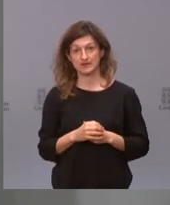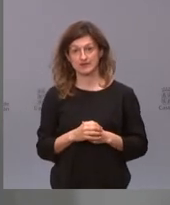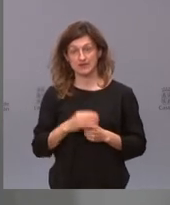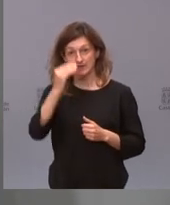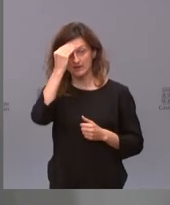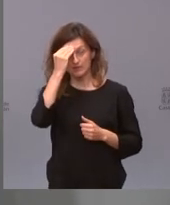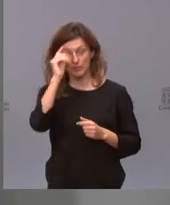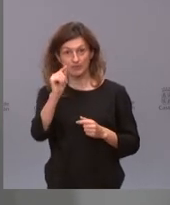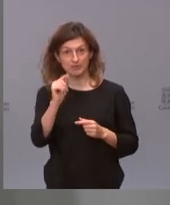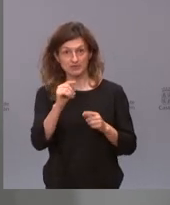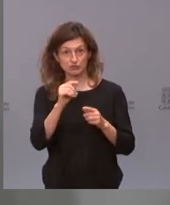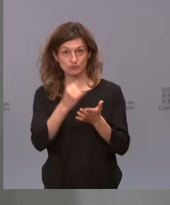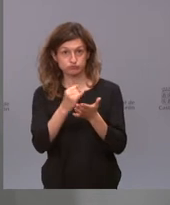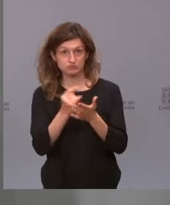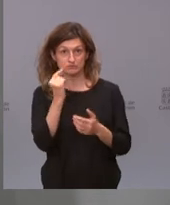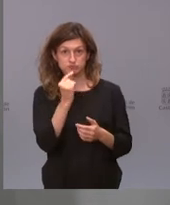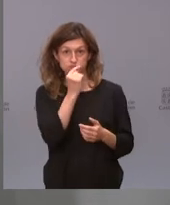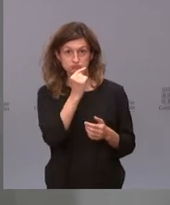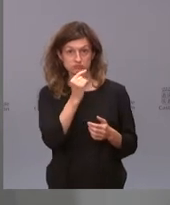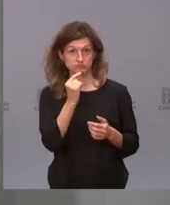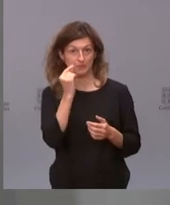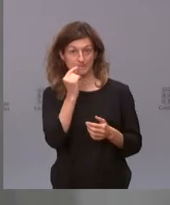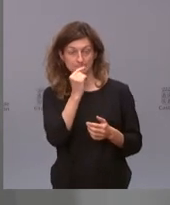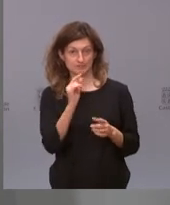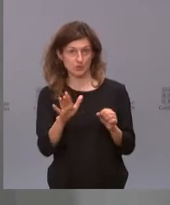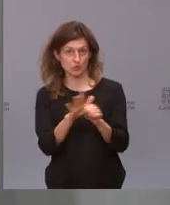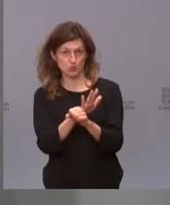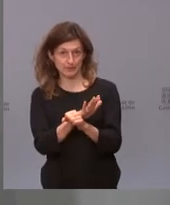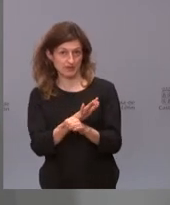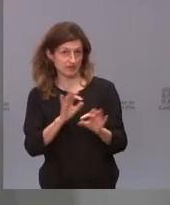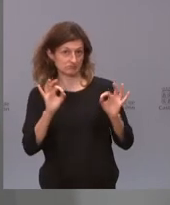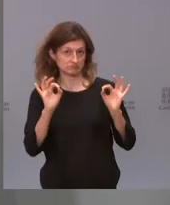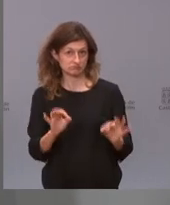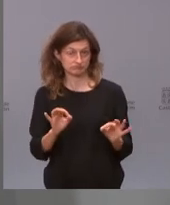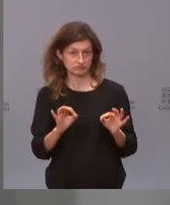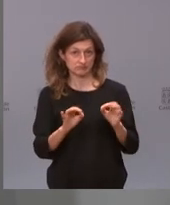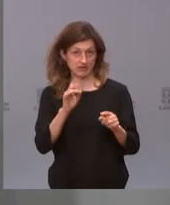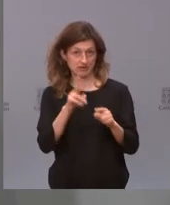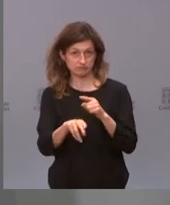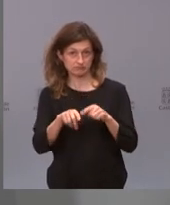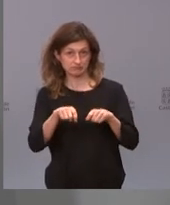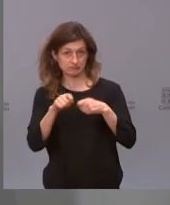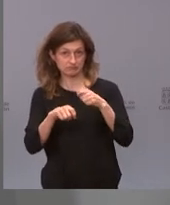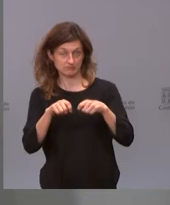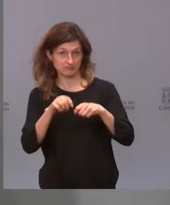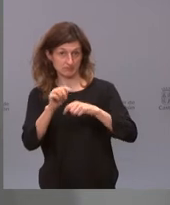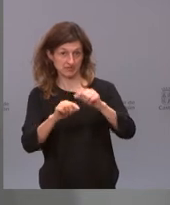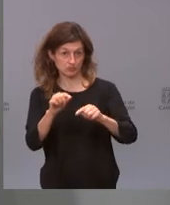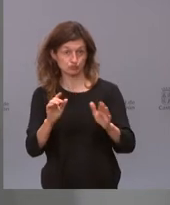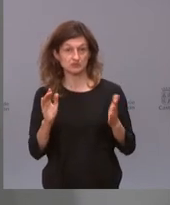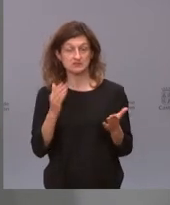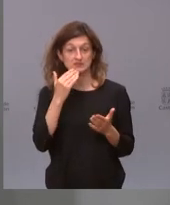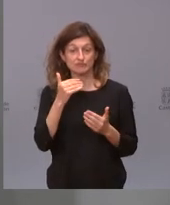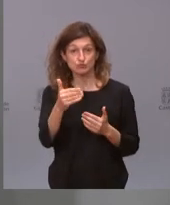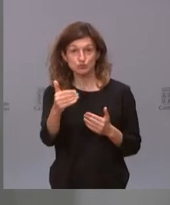estrategias de cribado asistencial y selectivo estamos cubriendo mucho esos aspectos, pero en el caso de que se viera